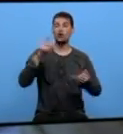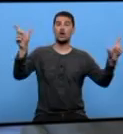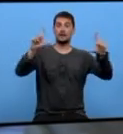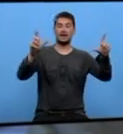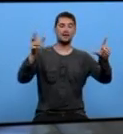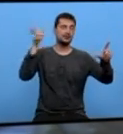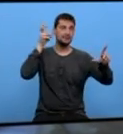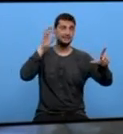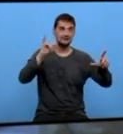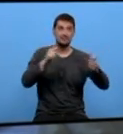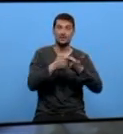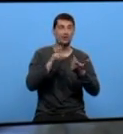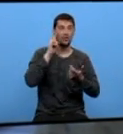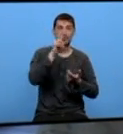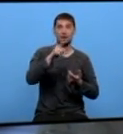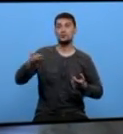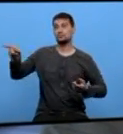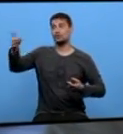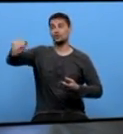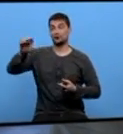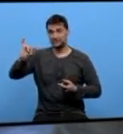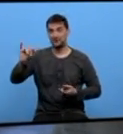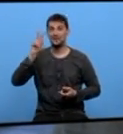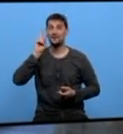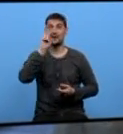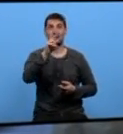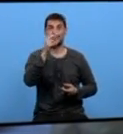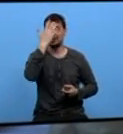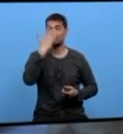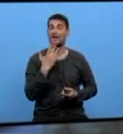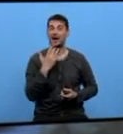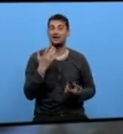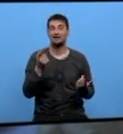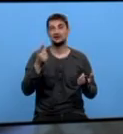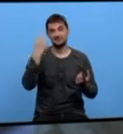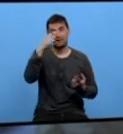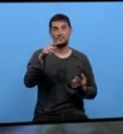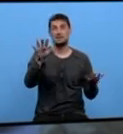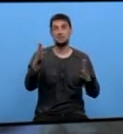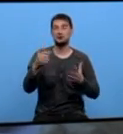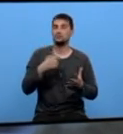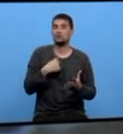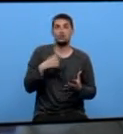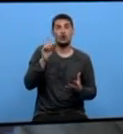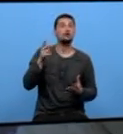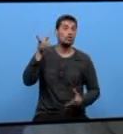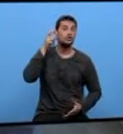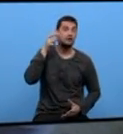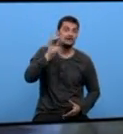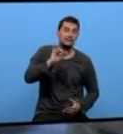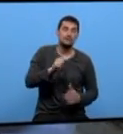ao non ver non é como a voz que veas esa imágen esa vez máis ou menos non? É o que teño oído pero